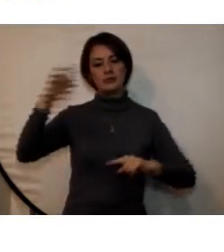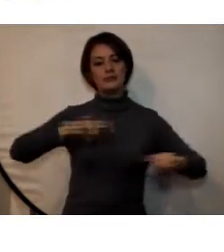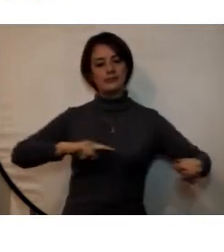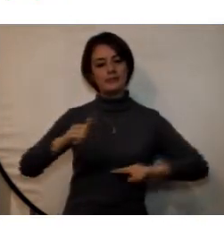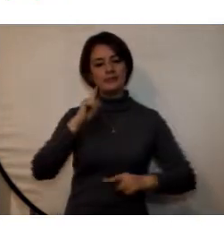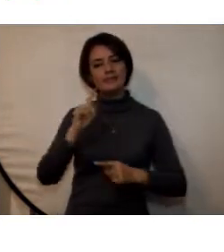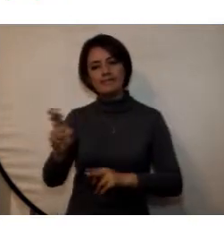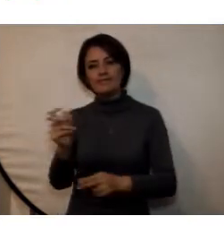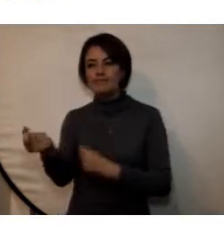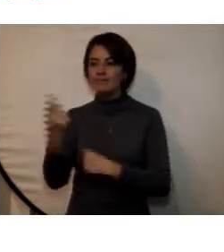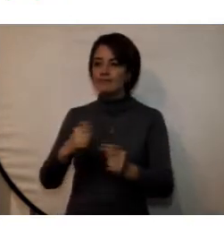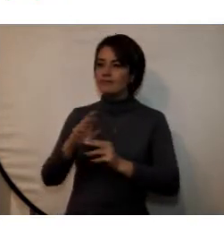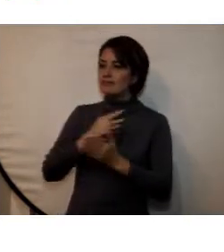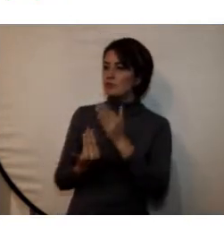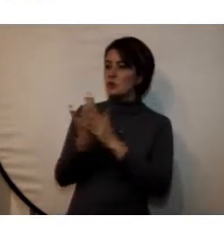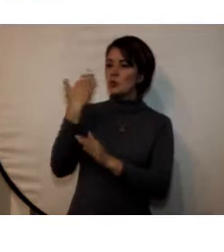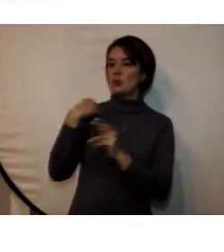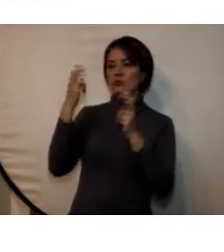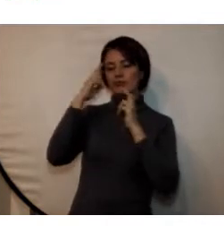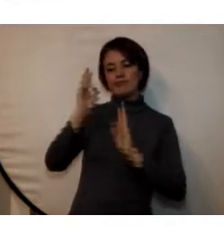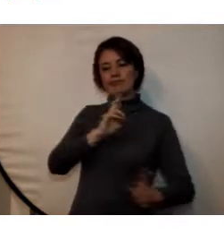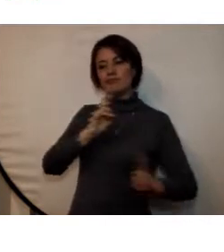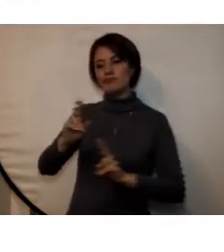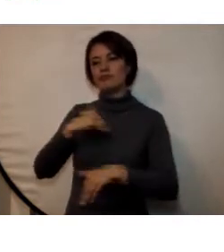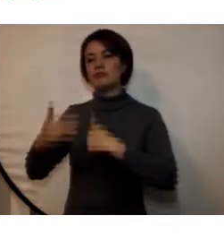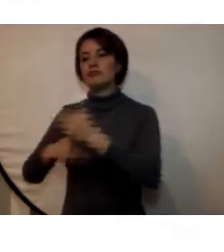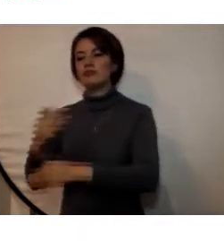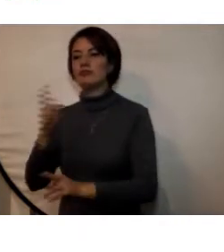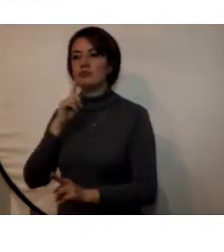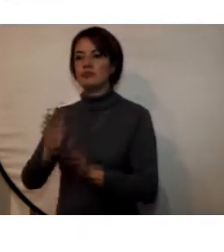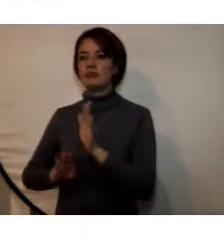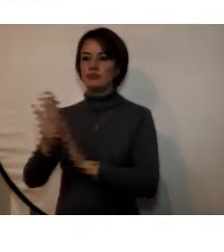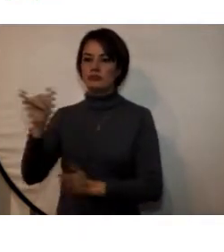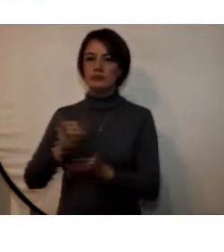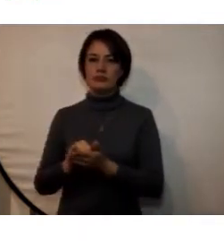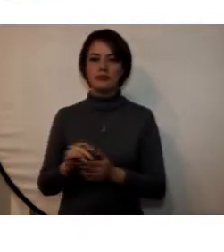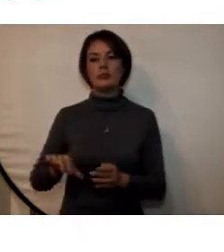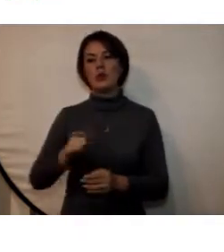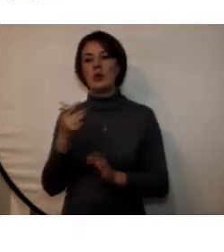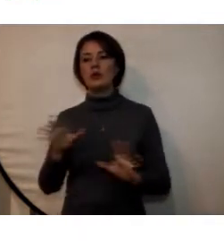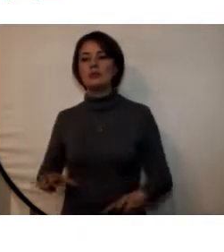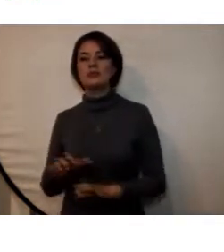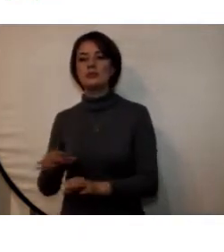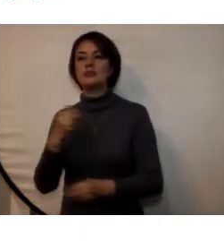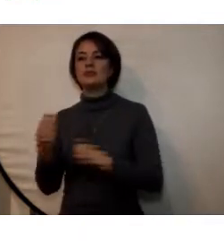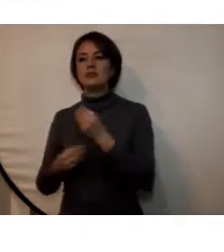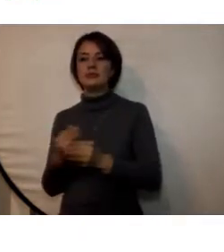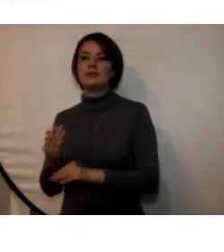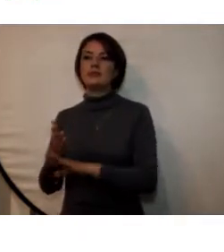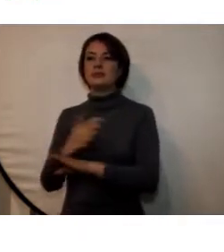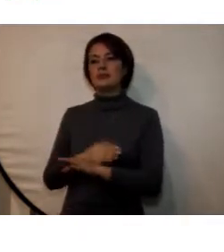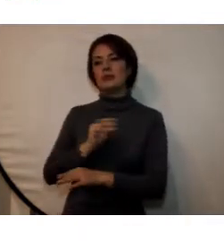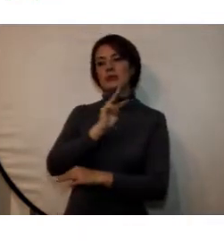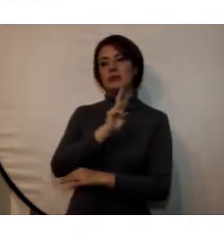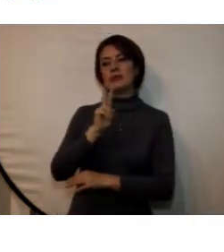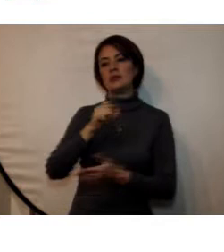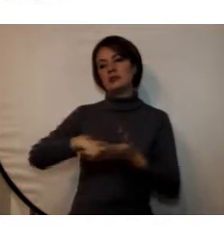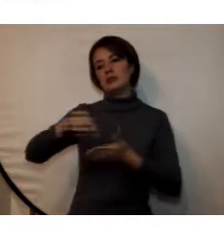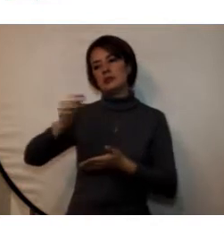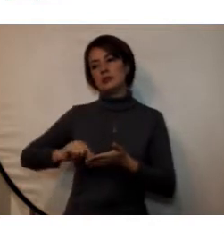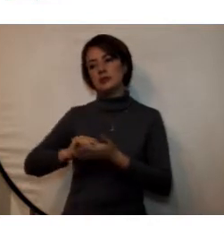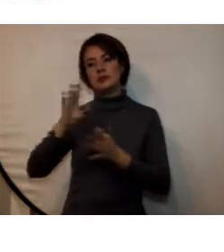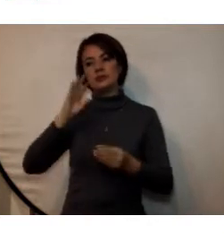responder a las necesidades de actualización de conocimiento y capacitación del talento humano además de otras actividades que se realizaron en el marco de 32 contratos de